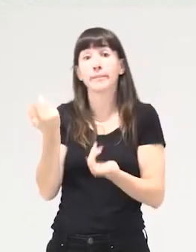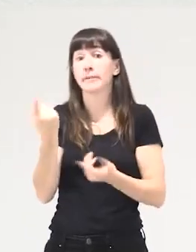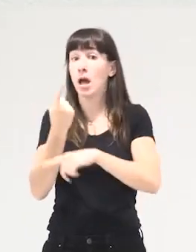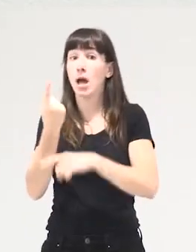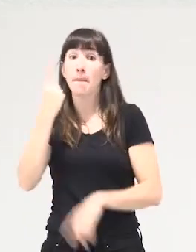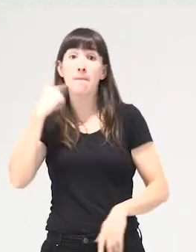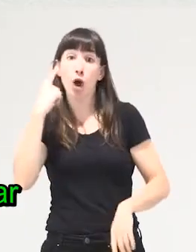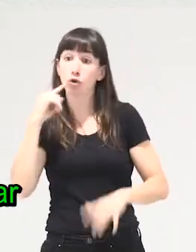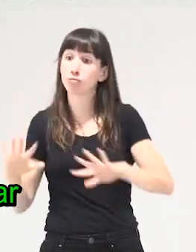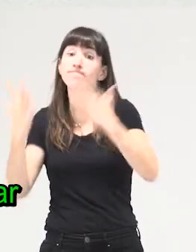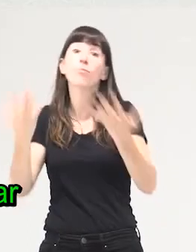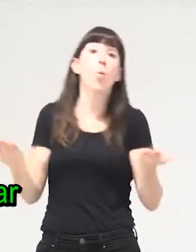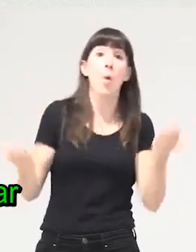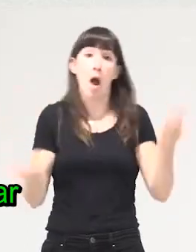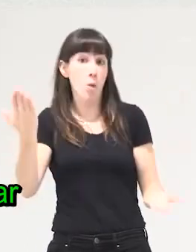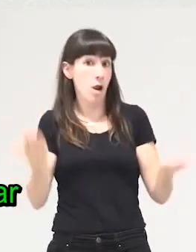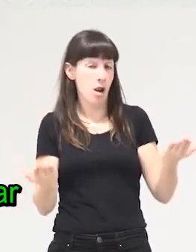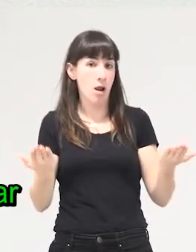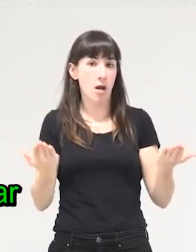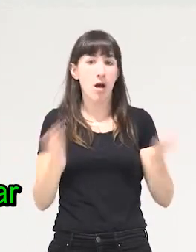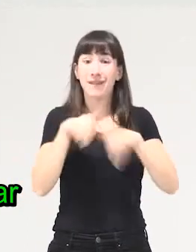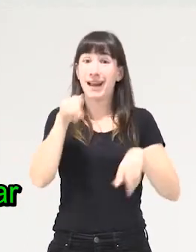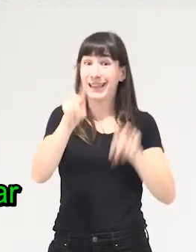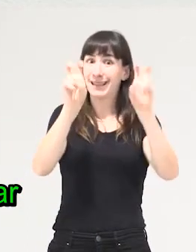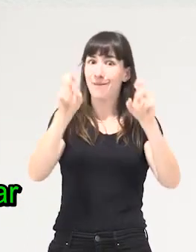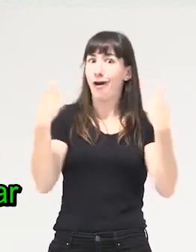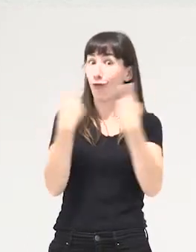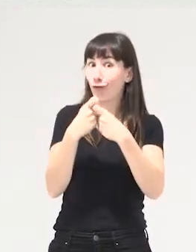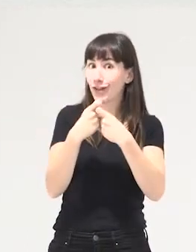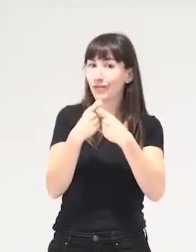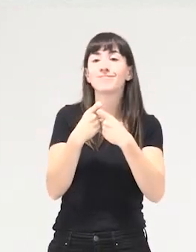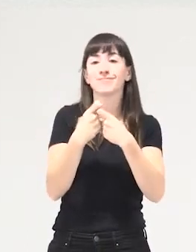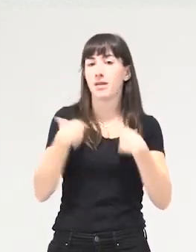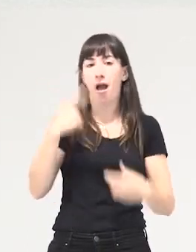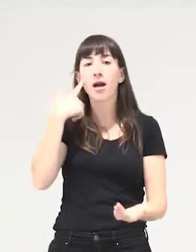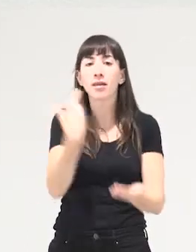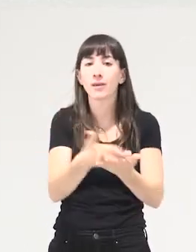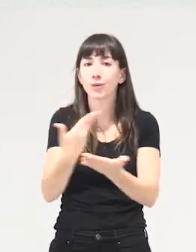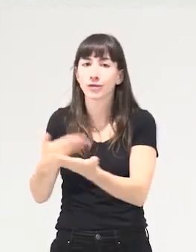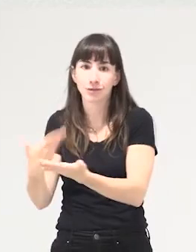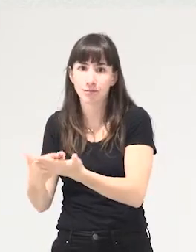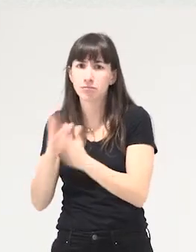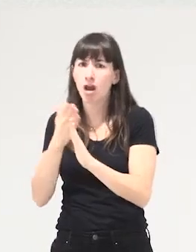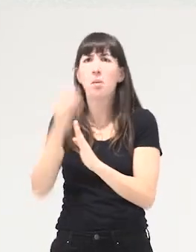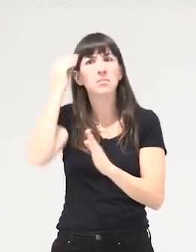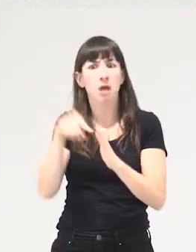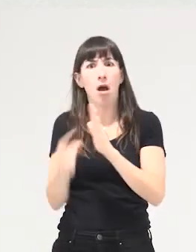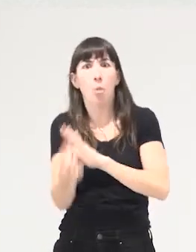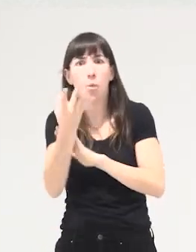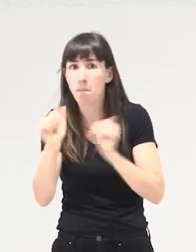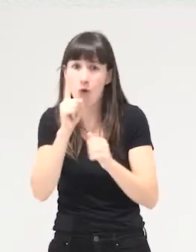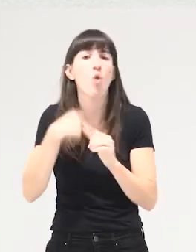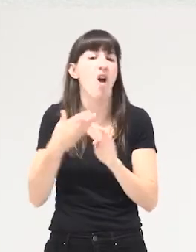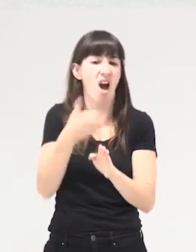rescataba la gente. El conflicto que intentábamos nombrar se hizo evidente, pero no apareció entonces, estaba ya desde antes, que era